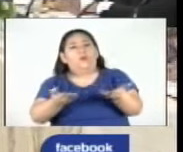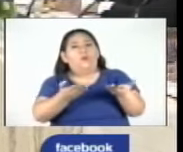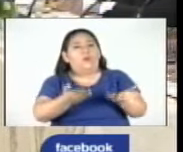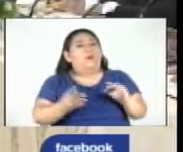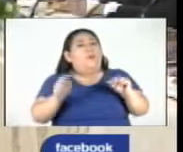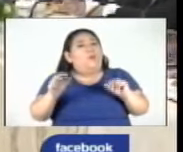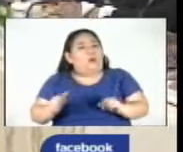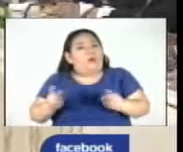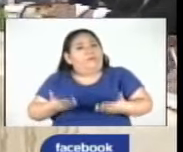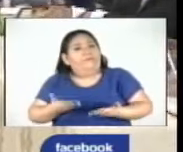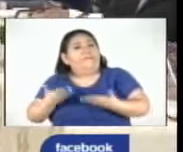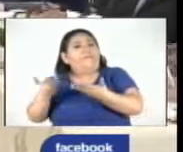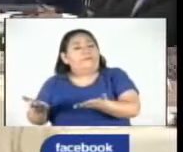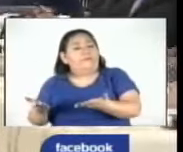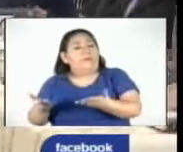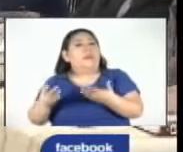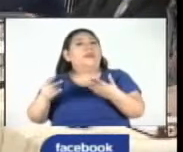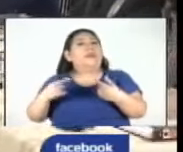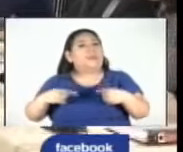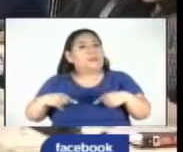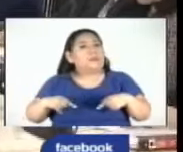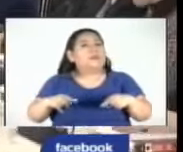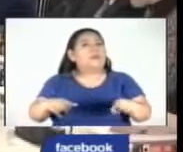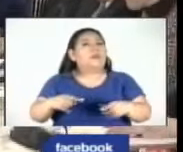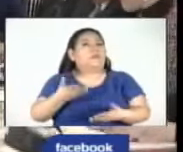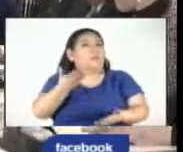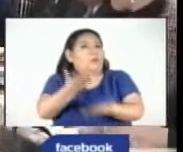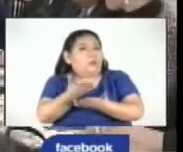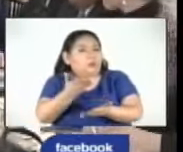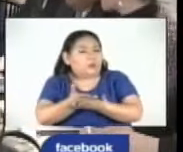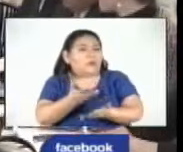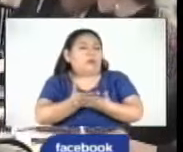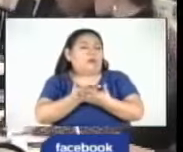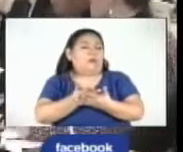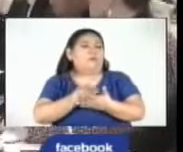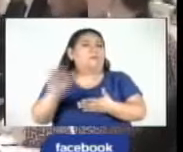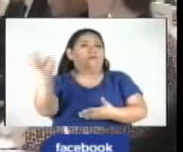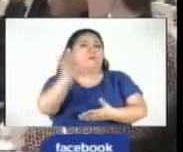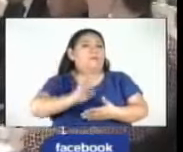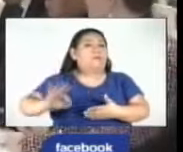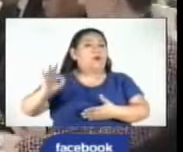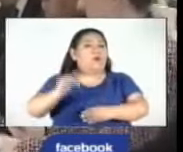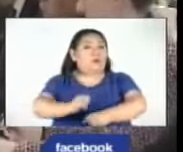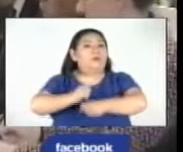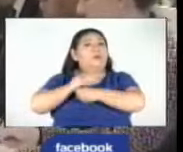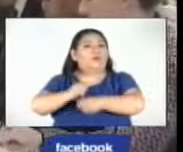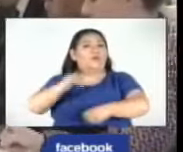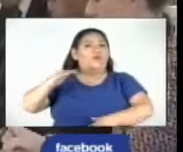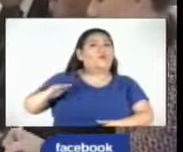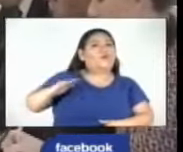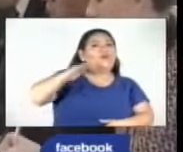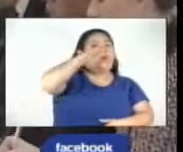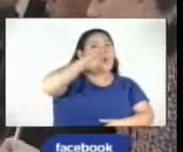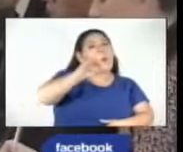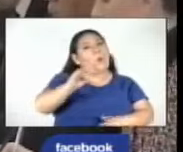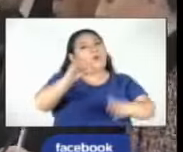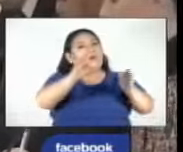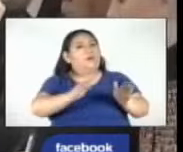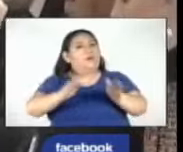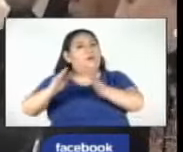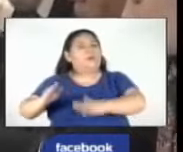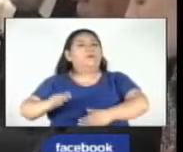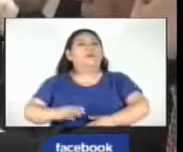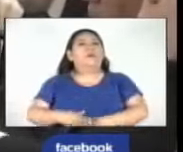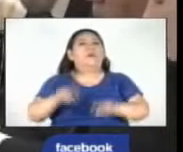en movilidad humana y seguir ampliando las propuestas para que se tenga una migración segura, ordenada y